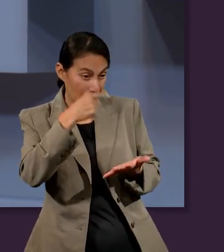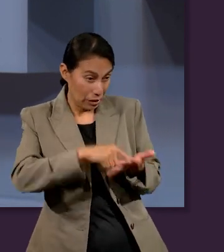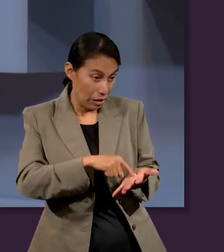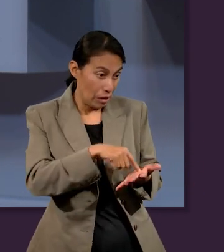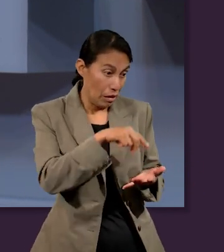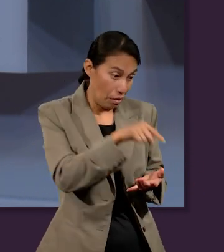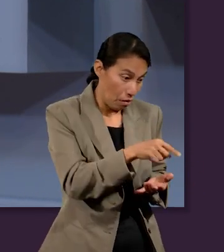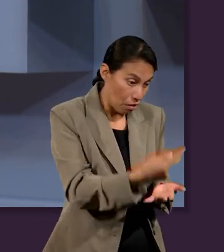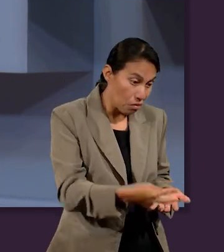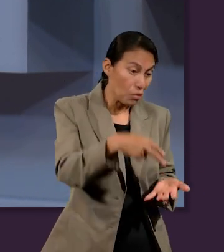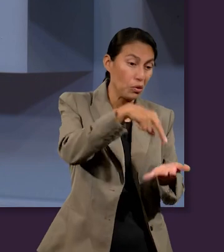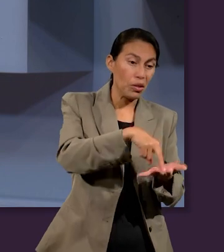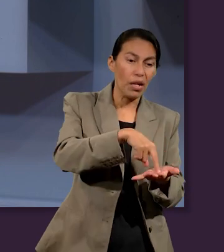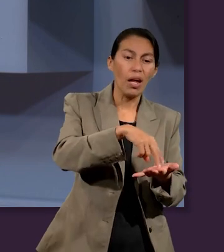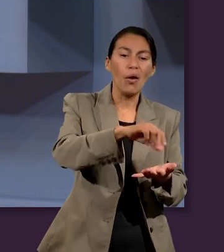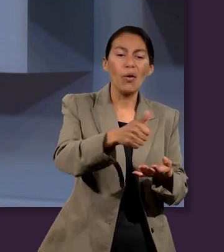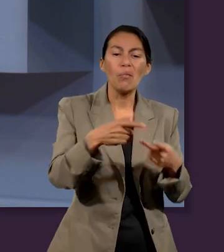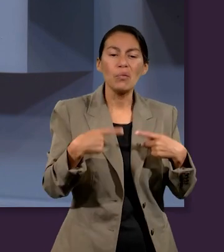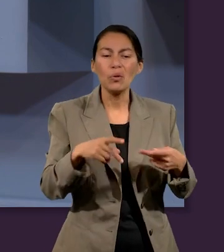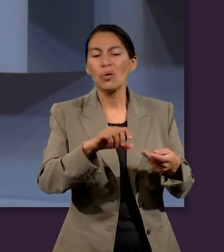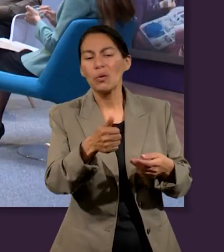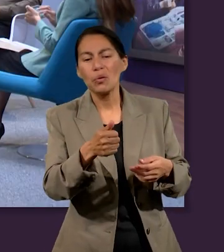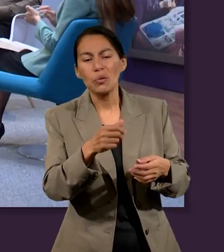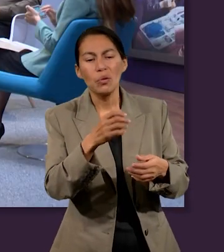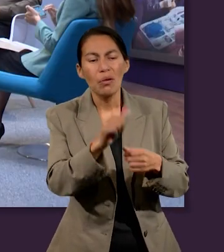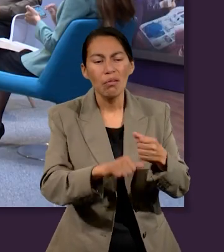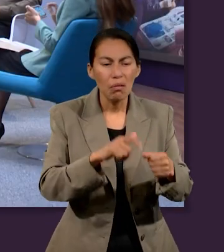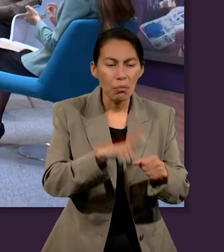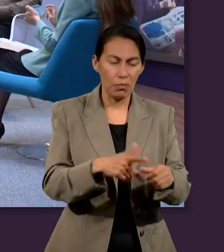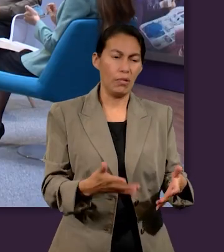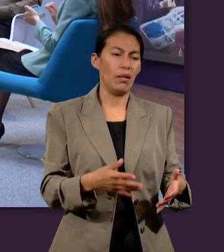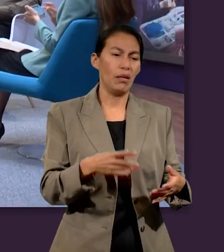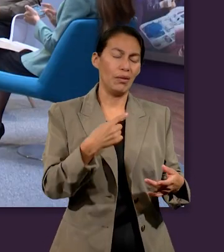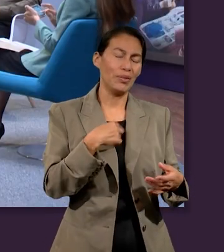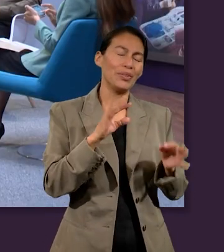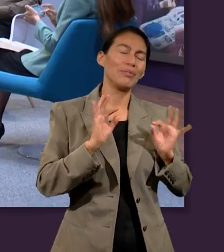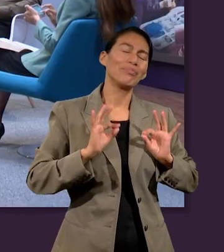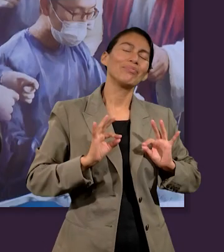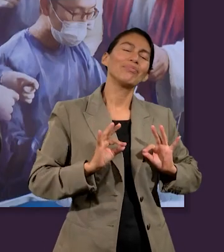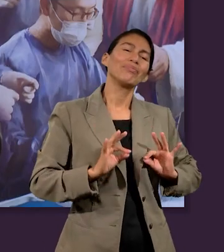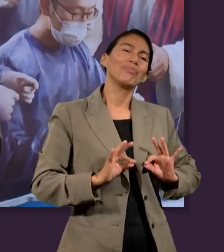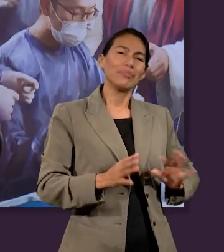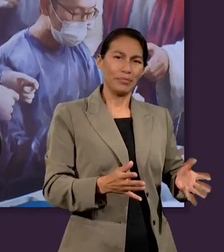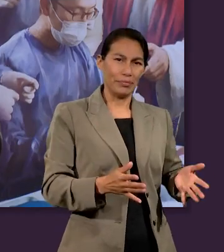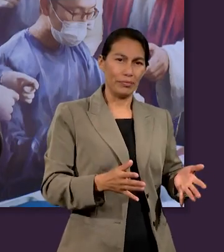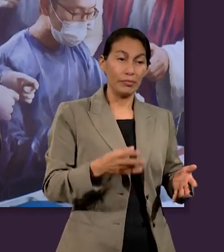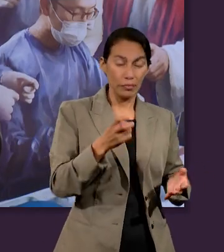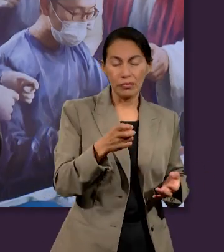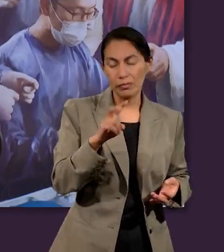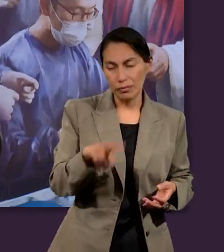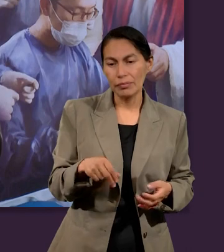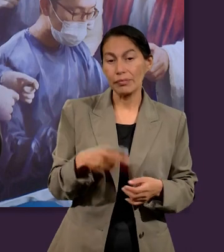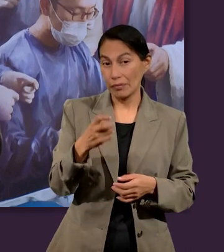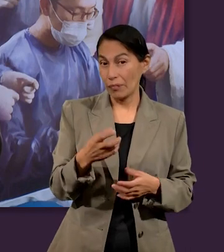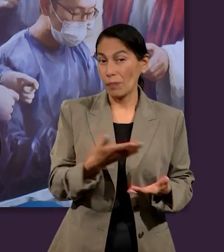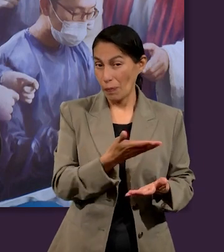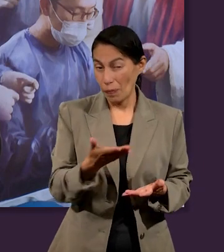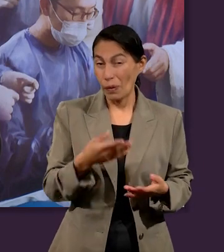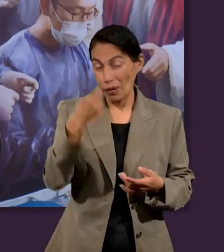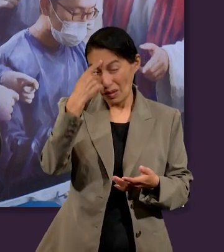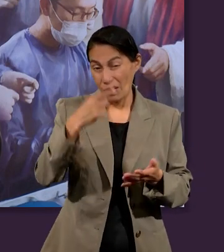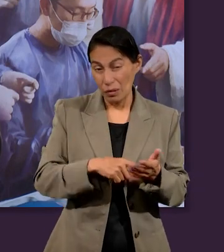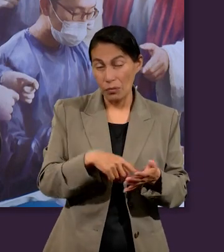realmente un sustento bíblico. Sí, es muy importante buscar un sustento bíblico para nuestras creencias.